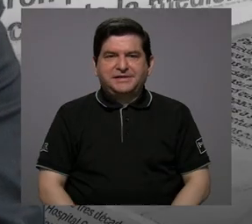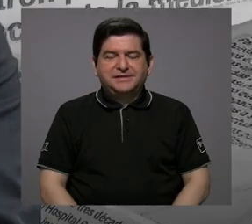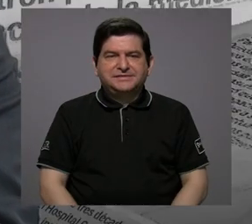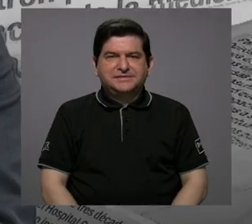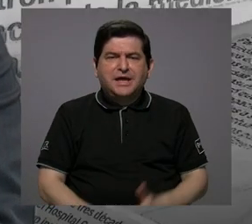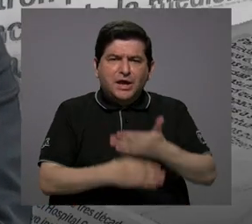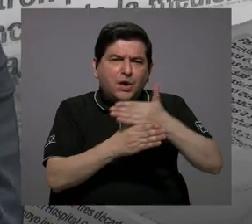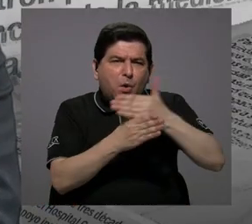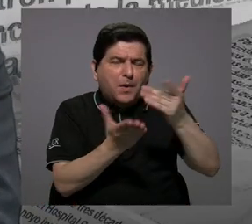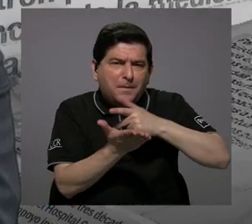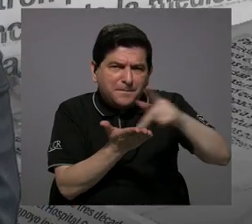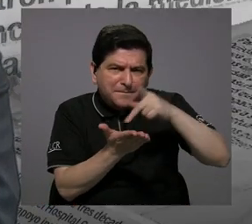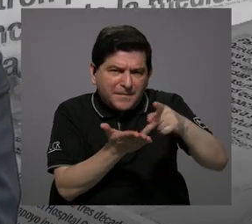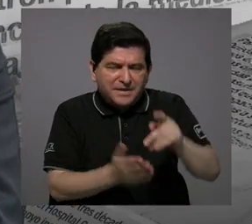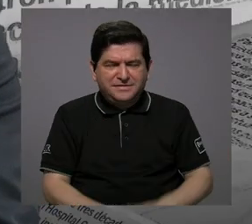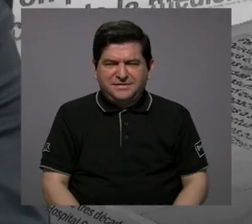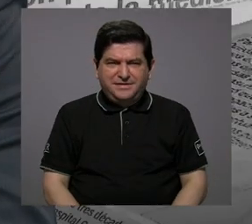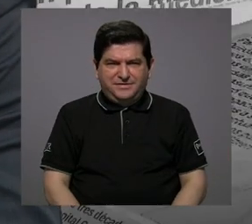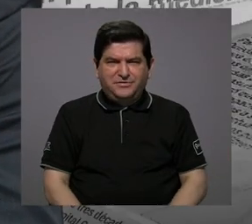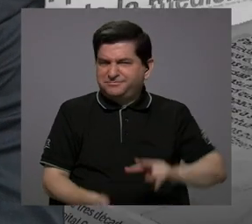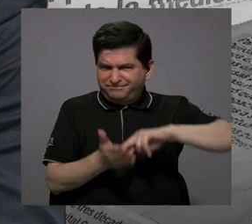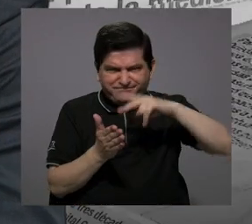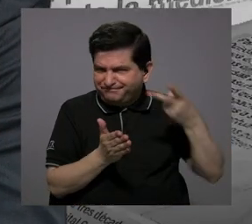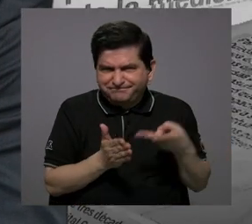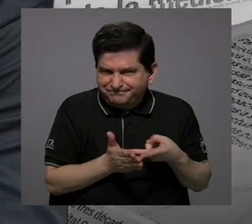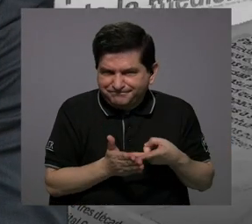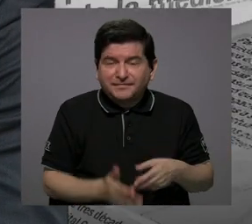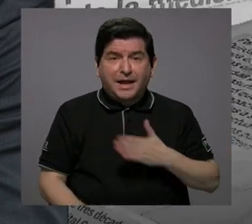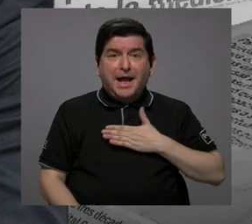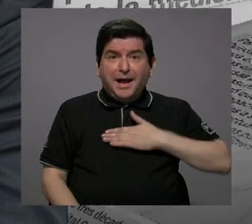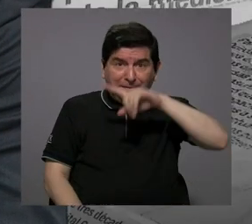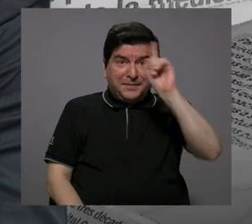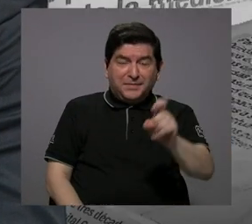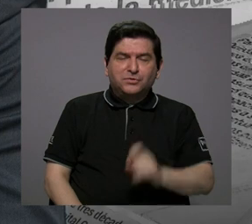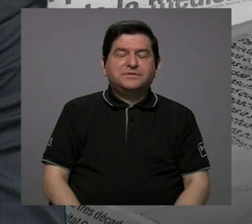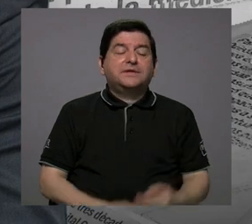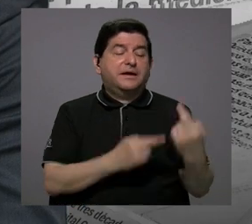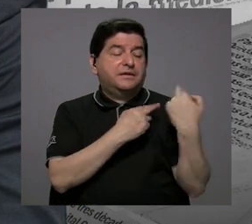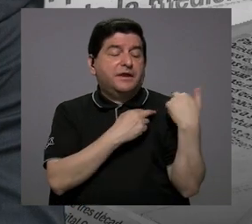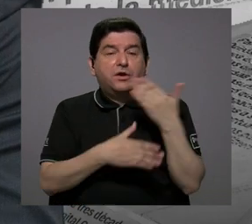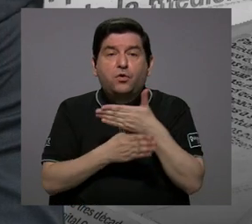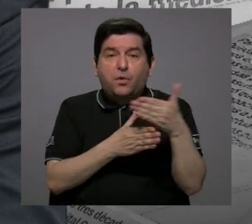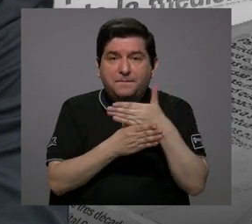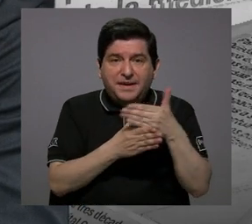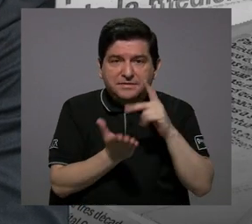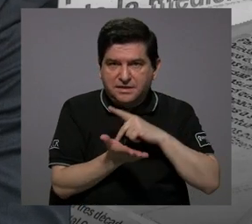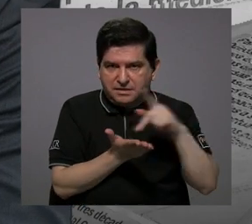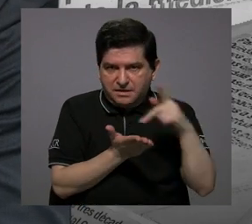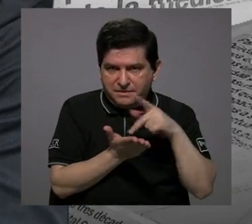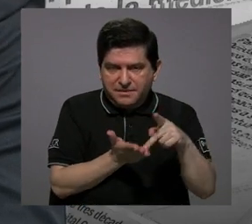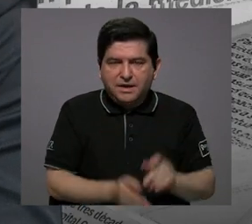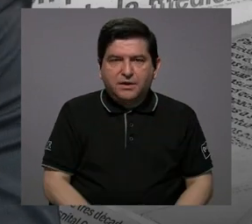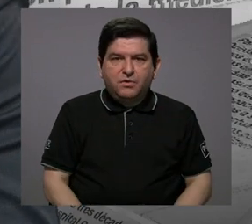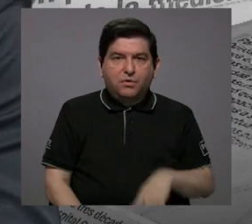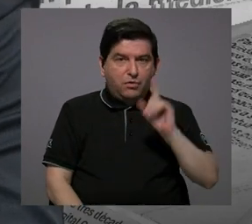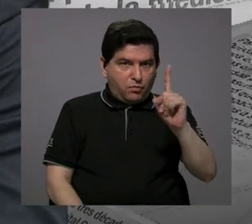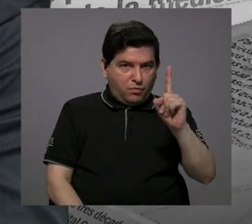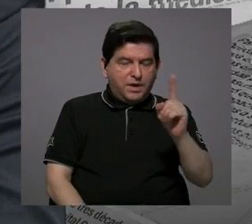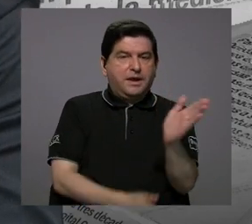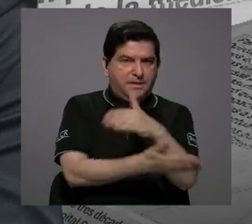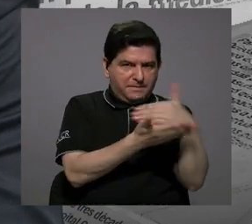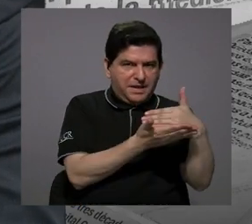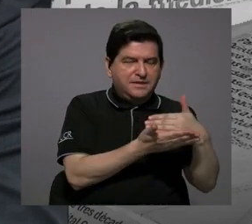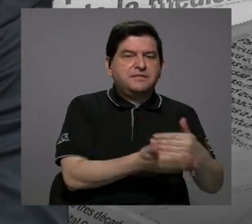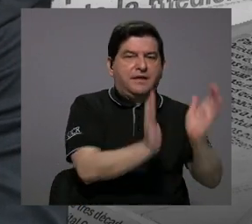El copago es que... Esa era mi pregunta. Es una responsabilidad compartida, el pago. Una a base de la caja, una